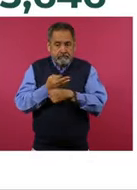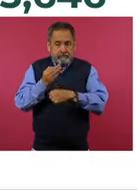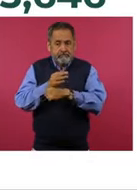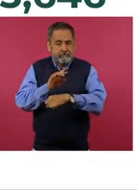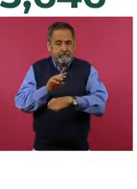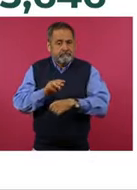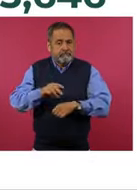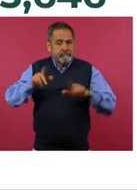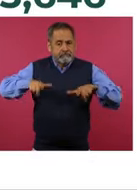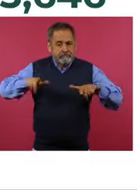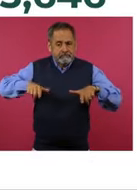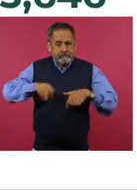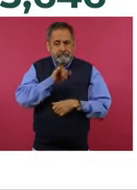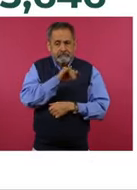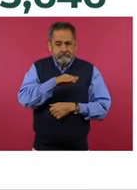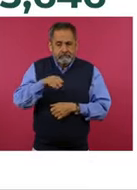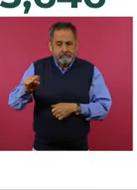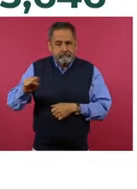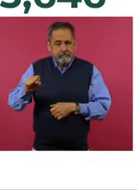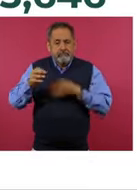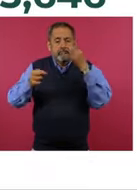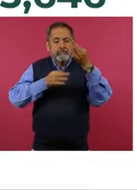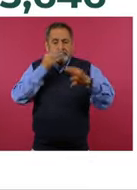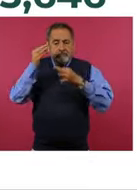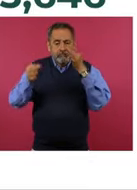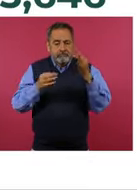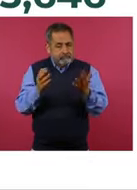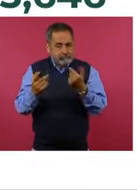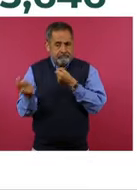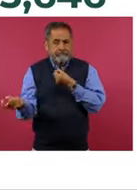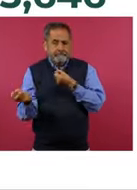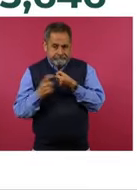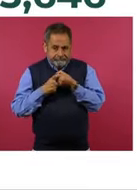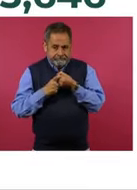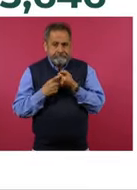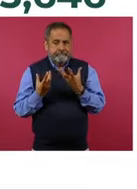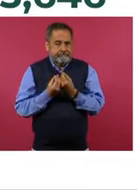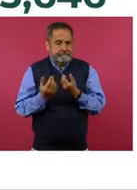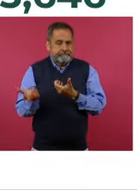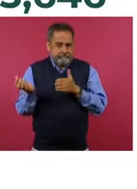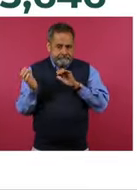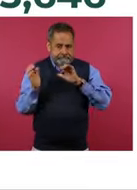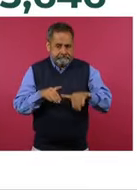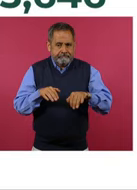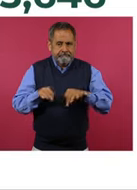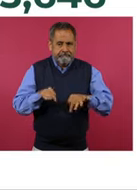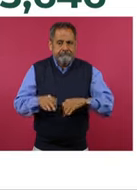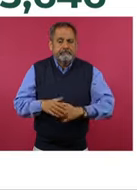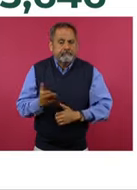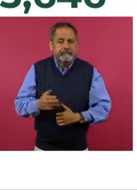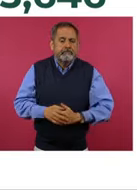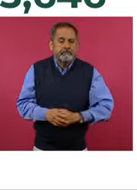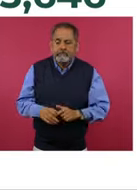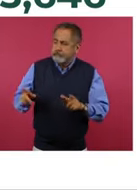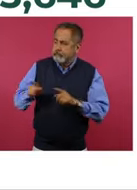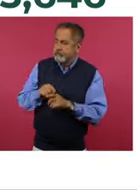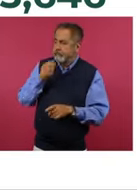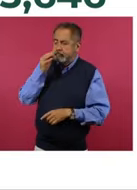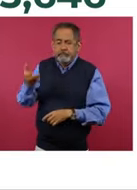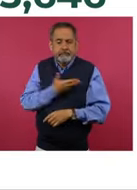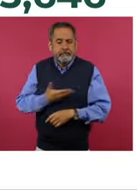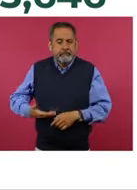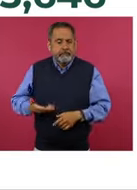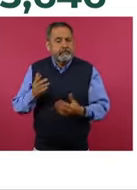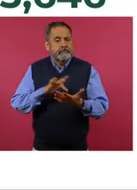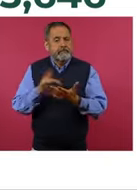las redes sociales del IMSS-Bienestar para conocer más de esta convocatoria. Sería todo por mi parte, señor presidente.